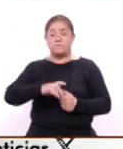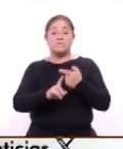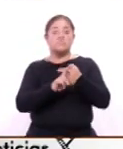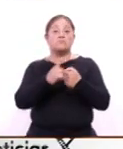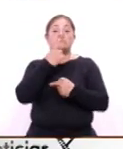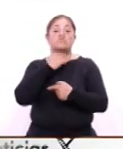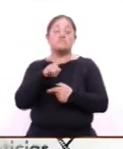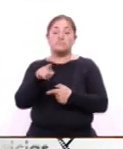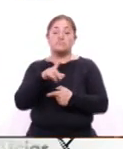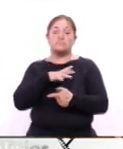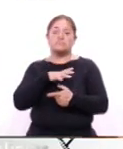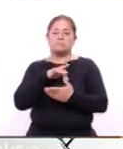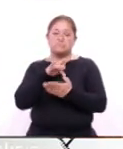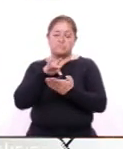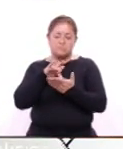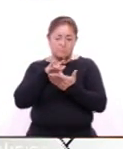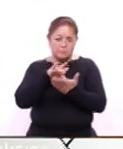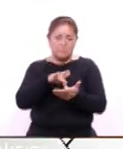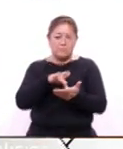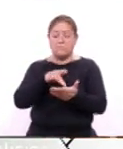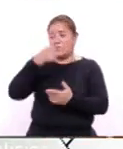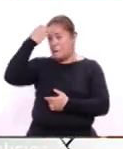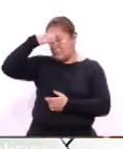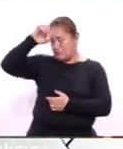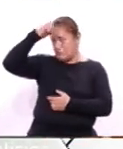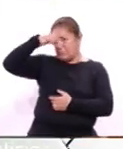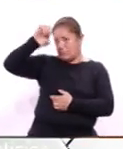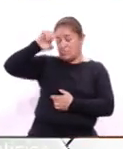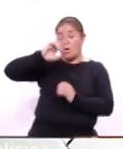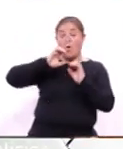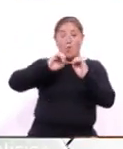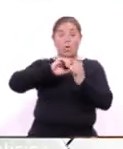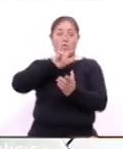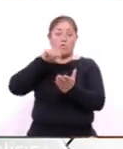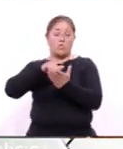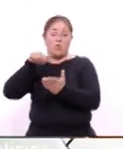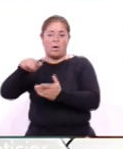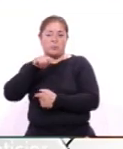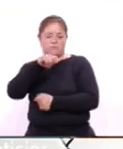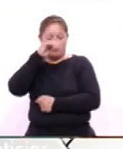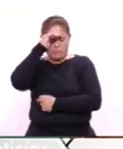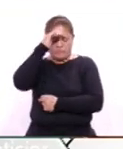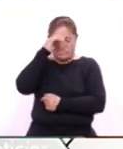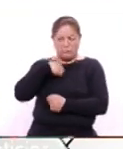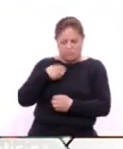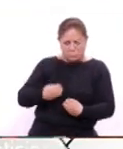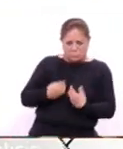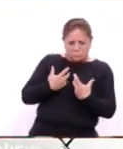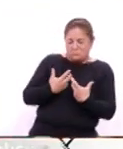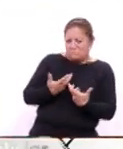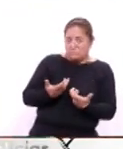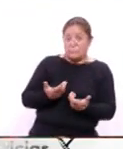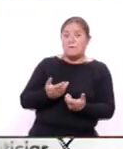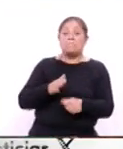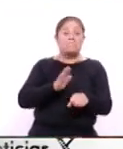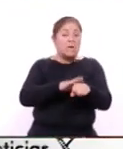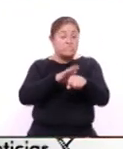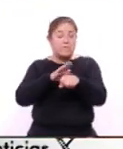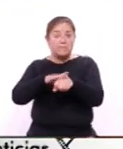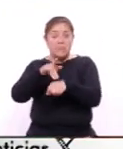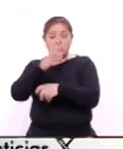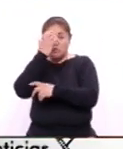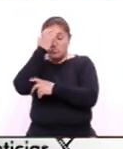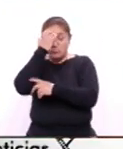te lleva a lugares o a experiencias que no creías que ibas a vivir y sobre todo a conocer otras